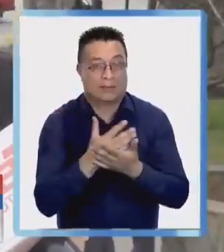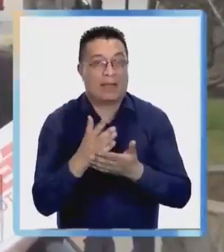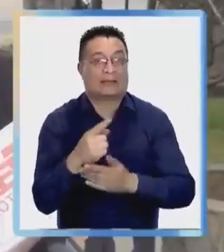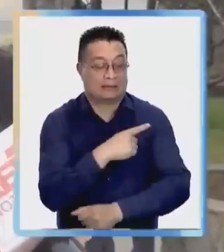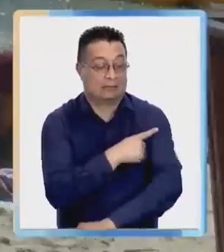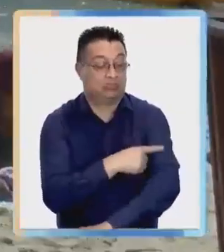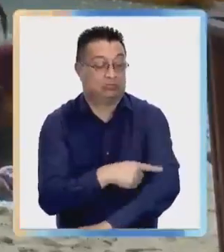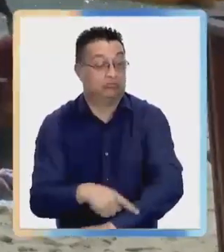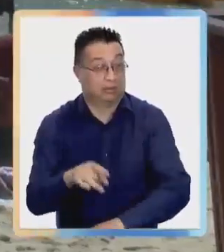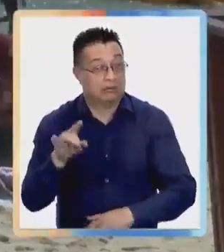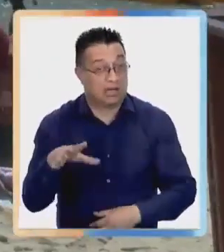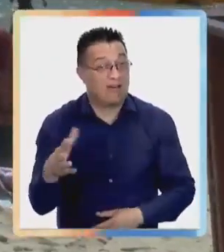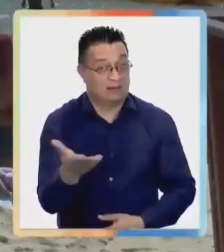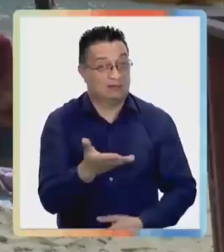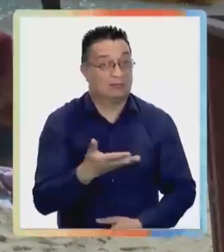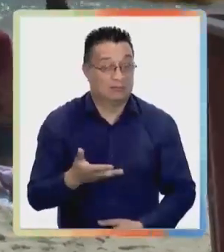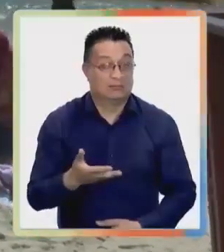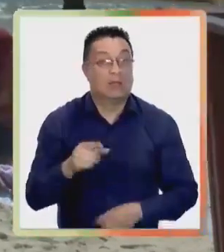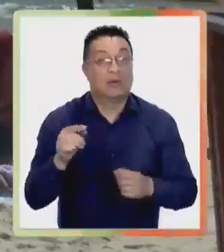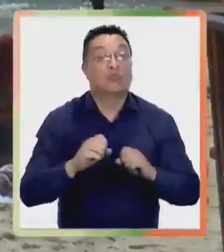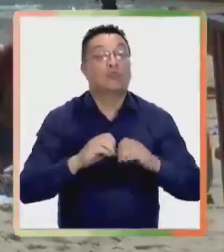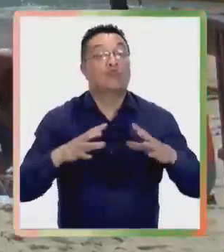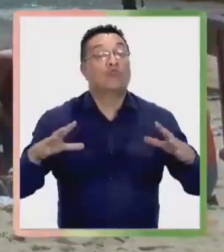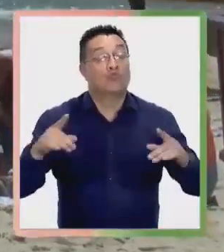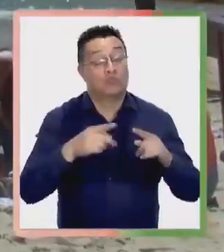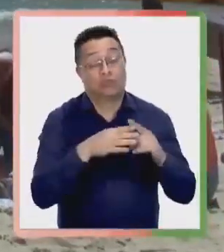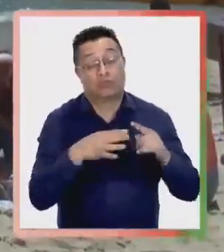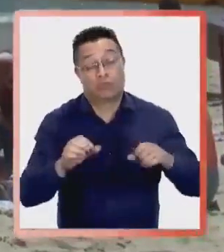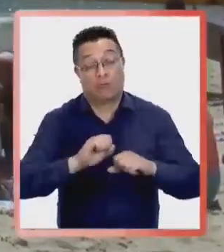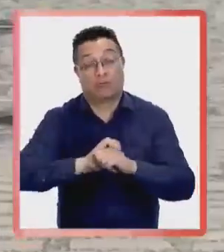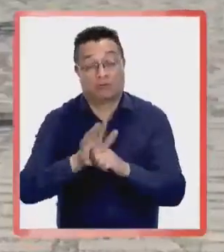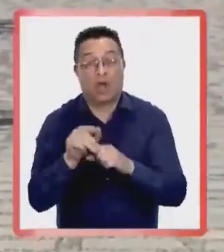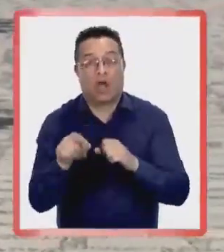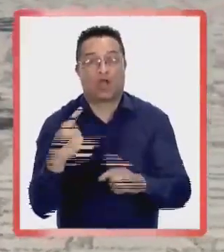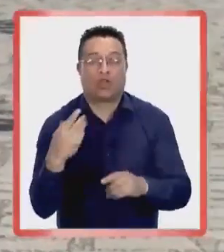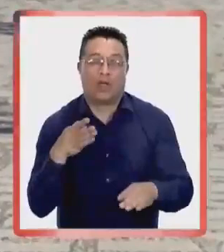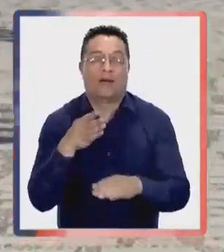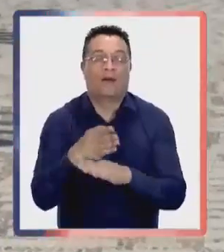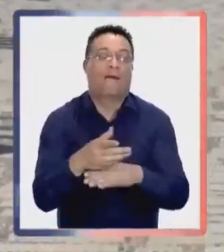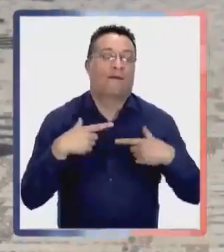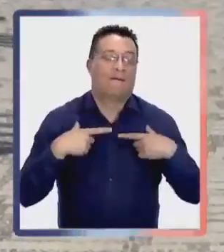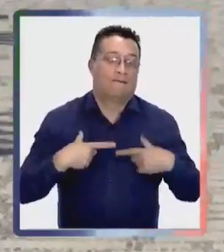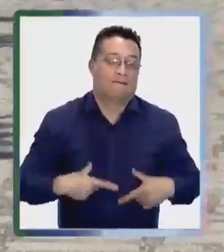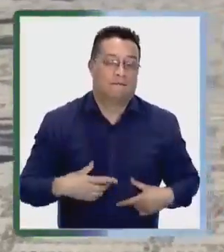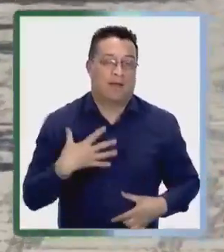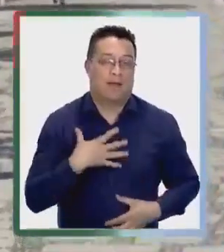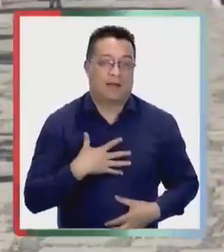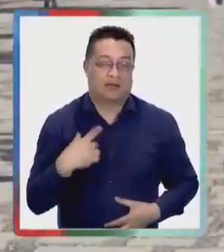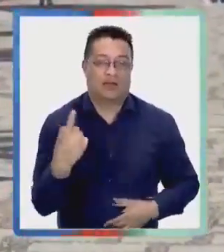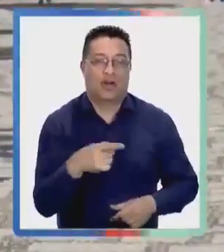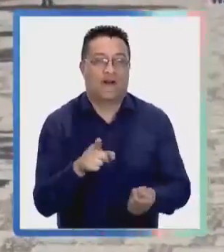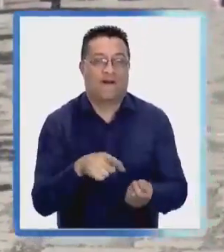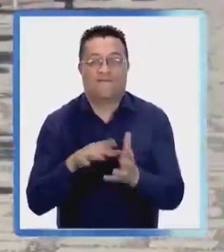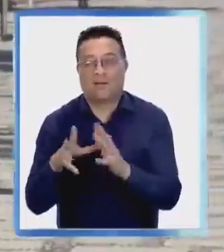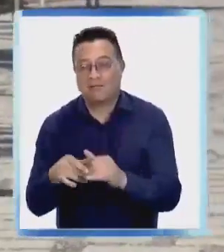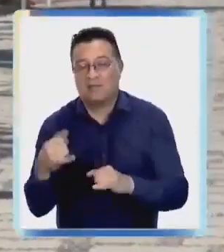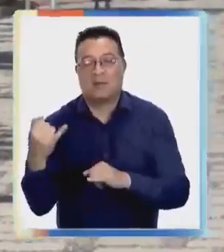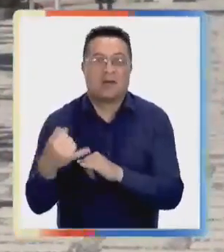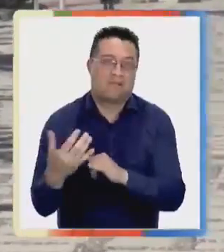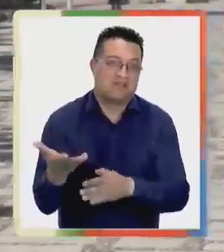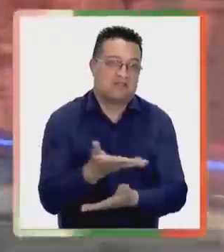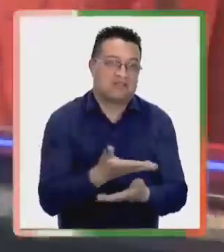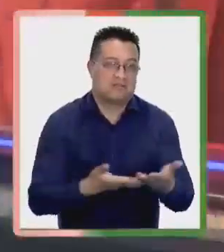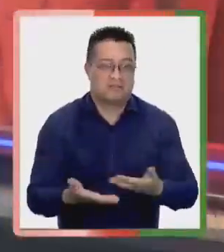ocurriendo a nivel país. Luego de la extensa pandemia, los visitantes ya se programan para su merecido descanso con su familia y amigos.